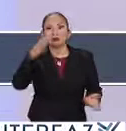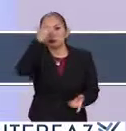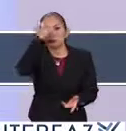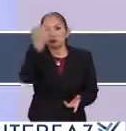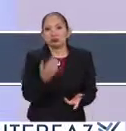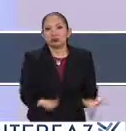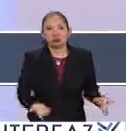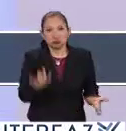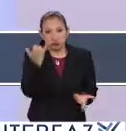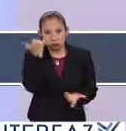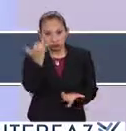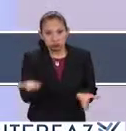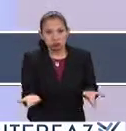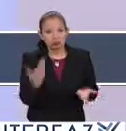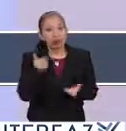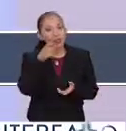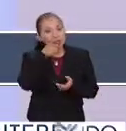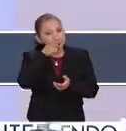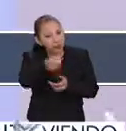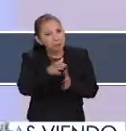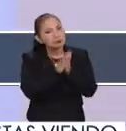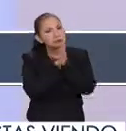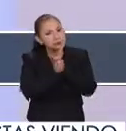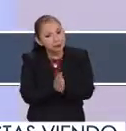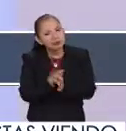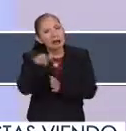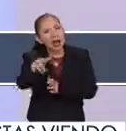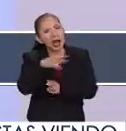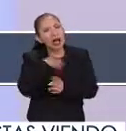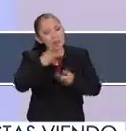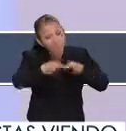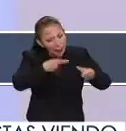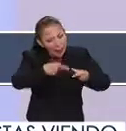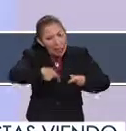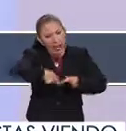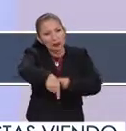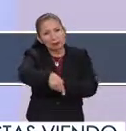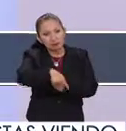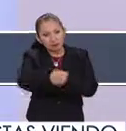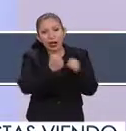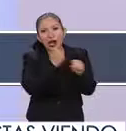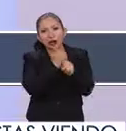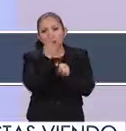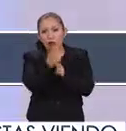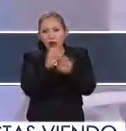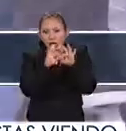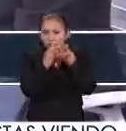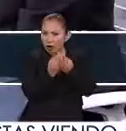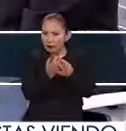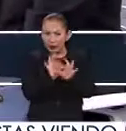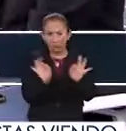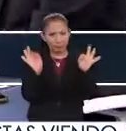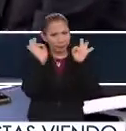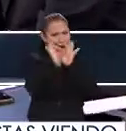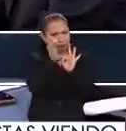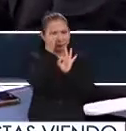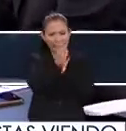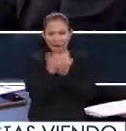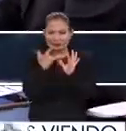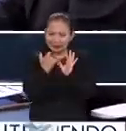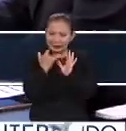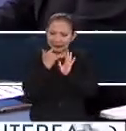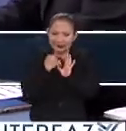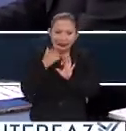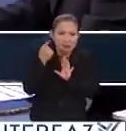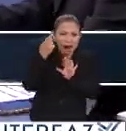gotas de más o algo así. Pero bueno, decirles que hemos diseñado en este año una estrategia muy importante e intensiva